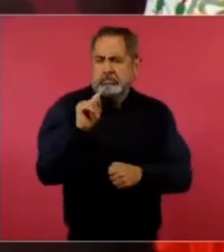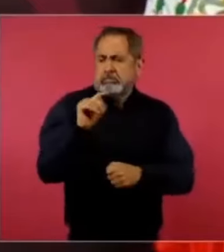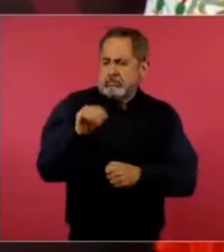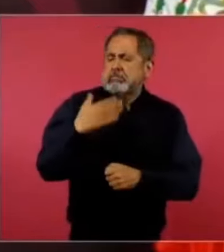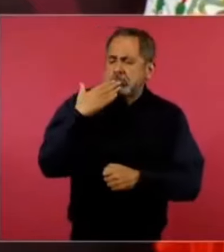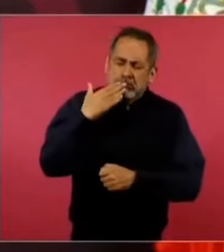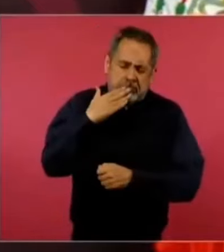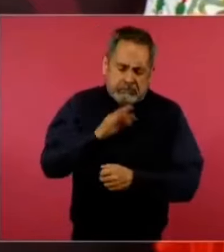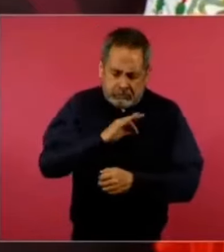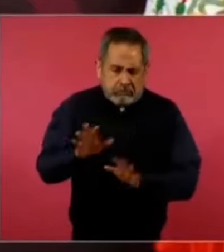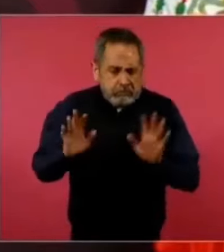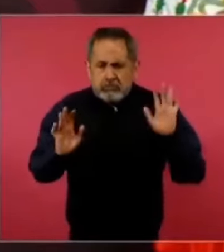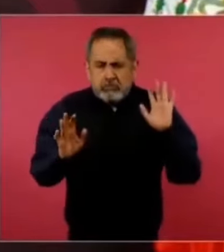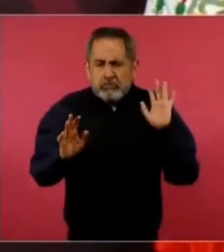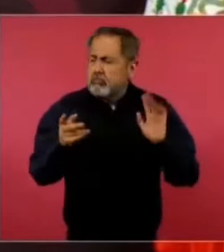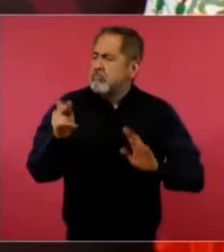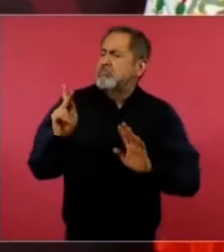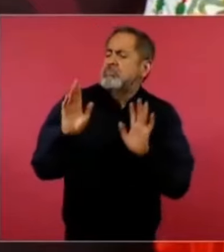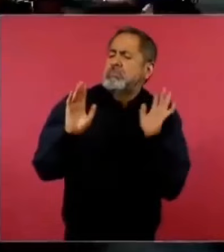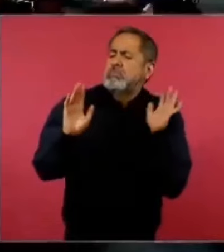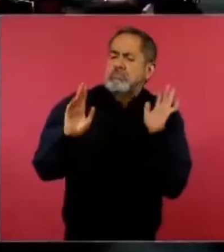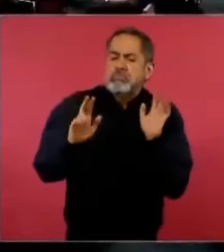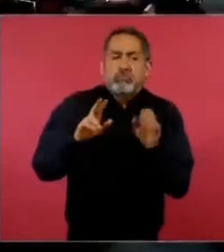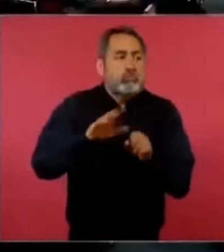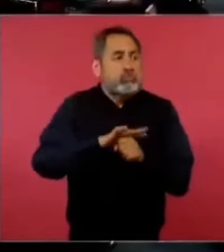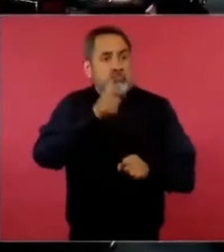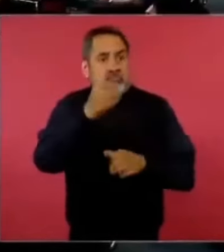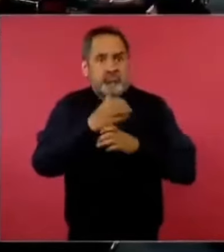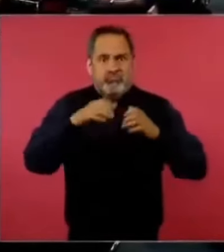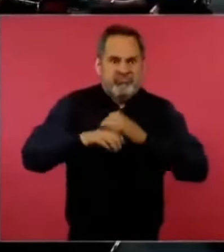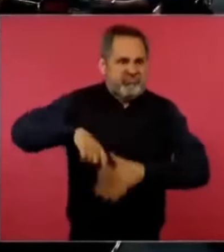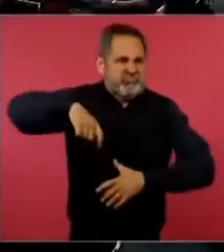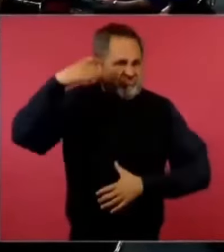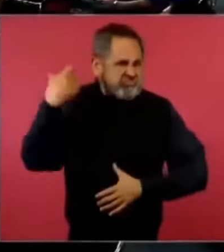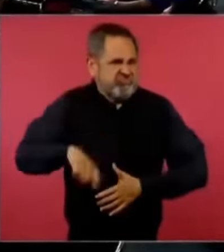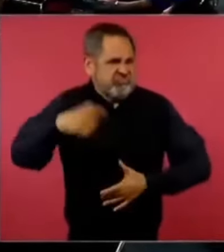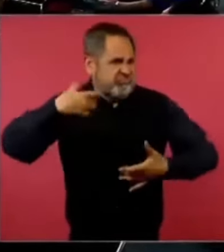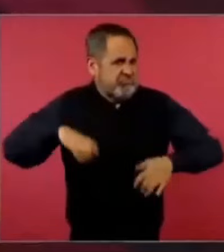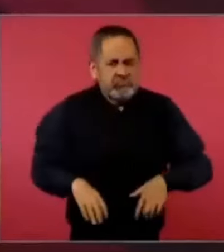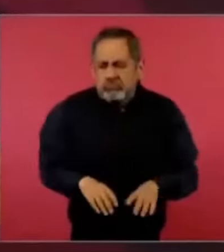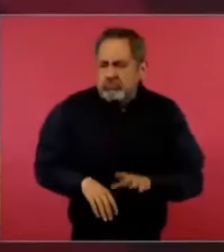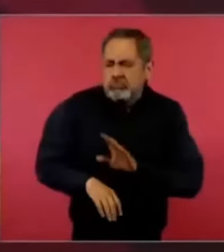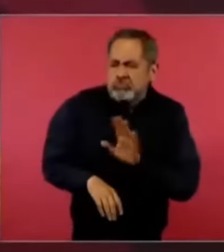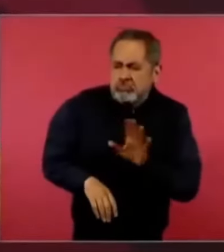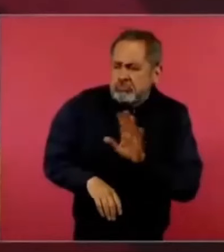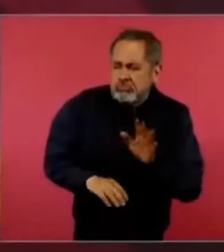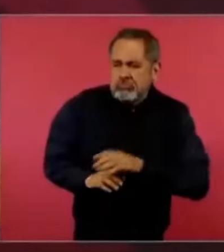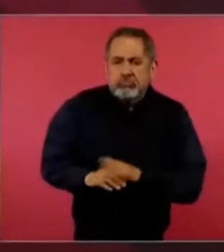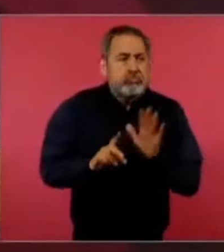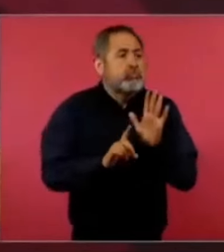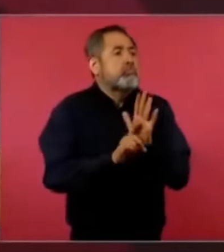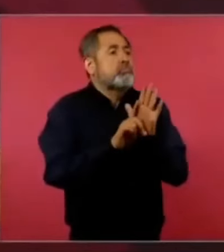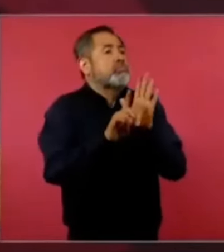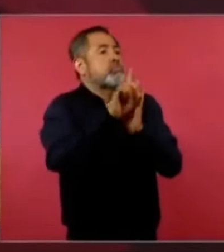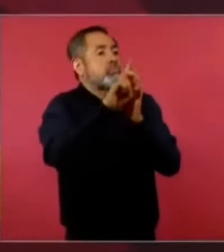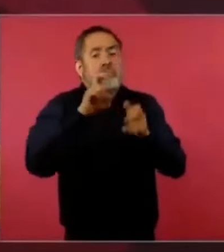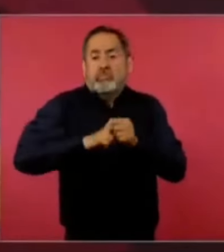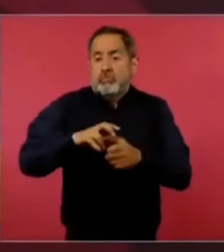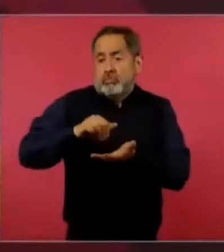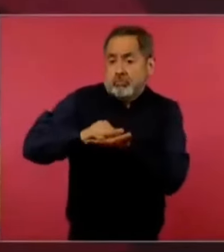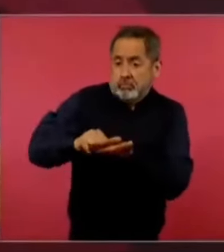pero no tengo otros bienes. No tengo ningún departamento en Nueva York,